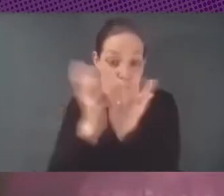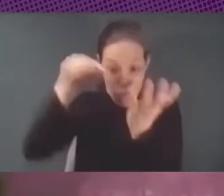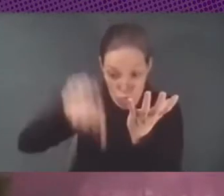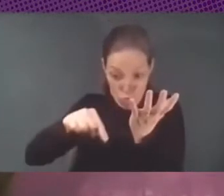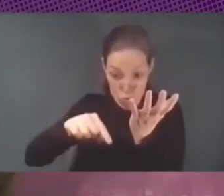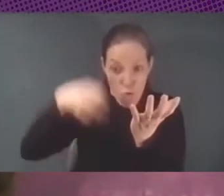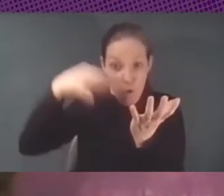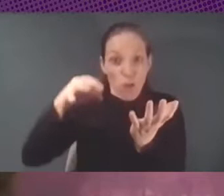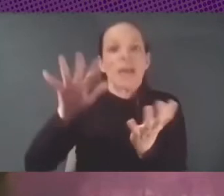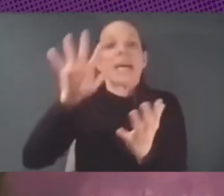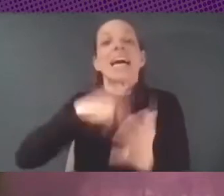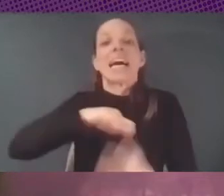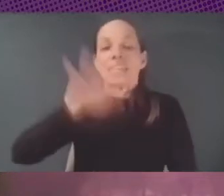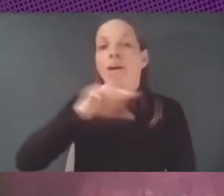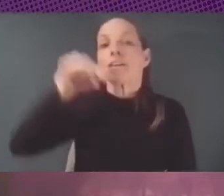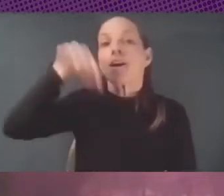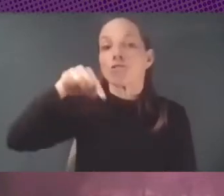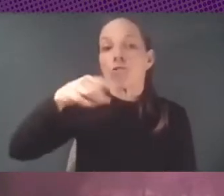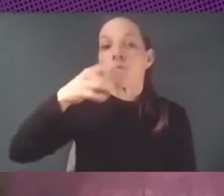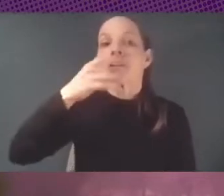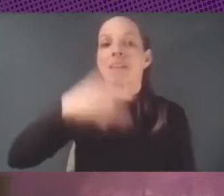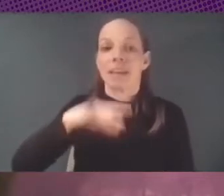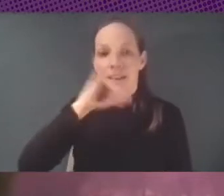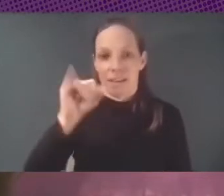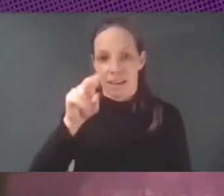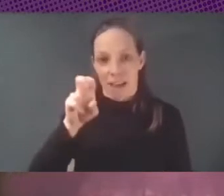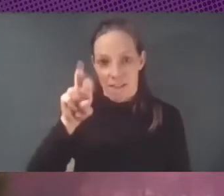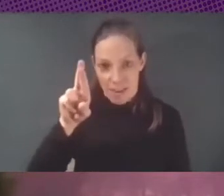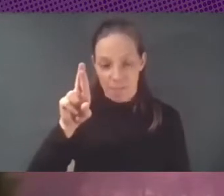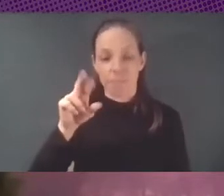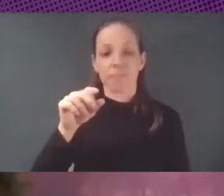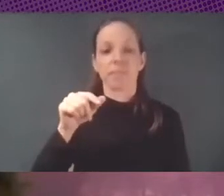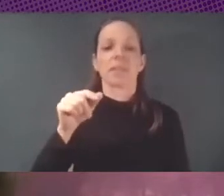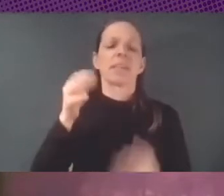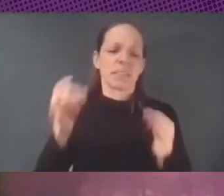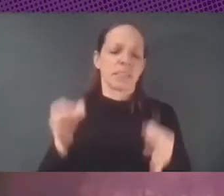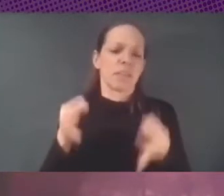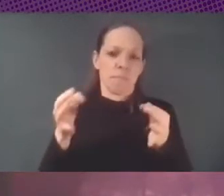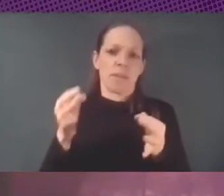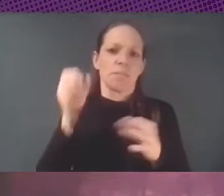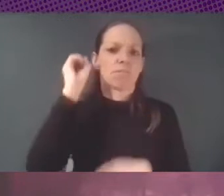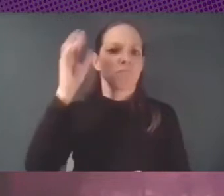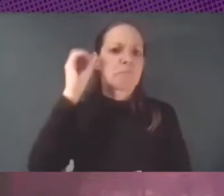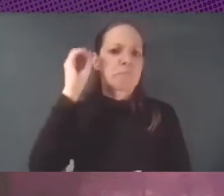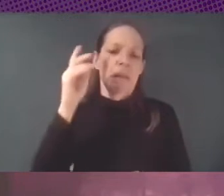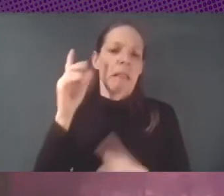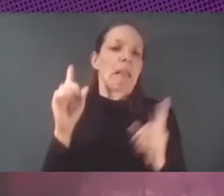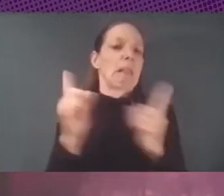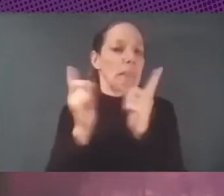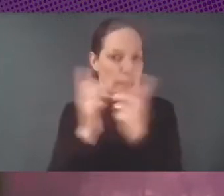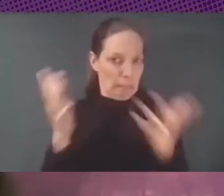Y bueno, vamos a tratar de hacer, como siempre, tres exposiciones ligeramente breves. Después vamos